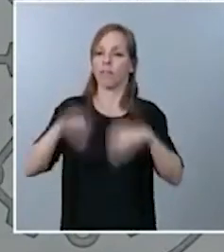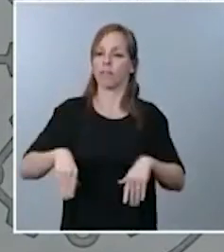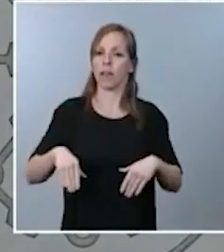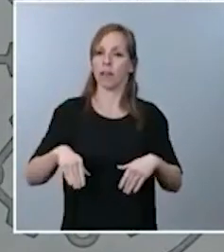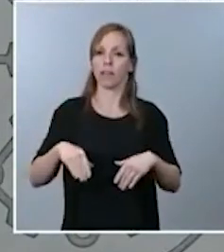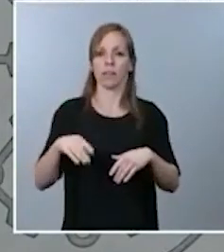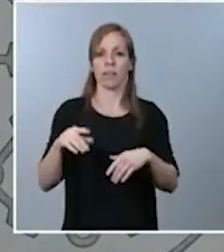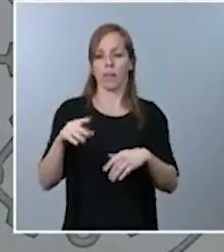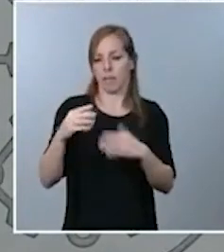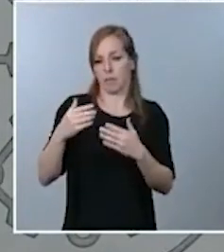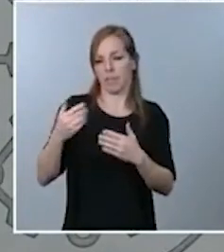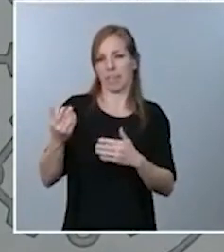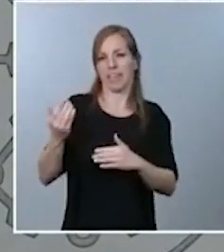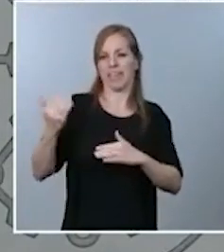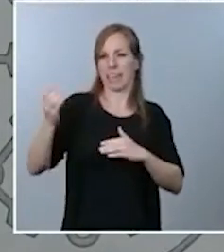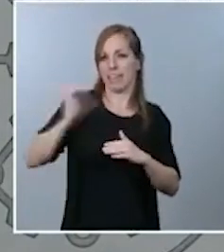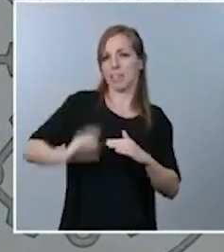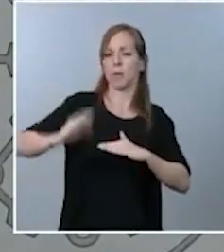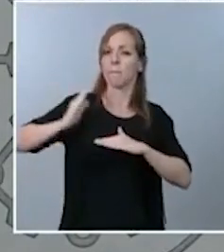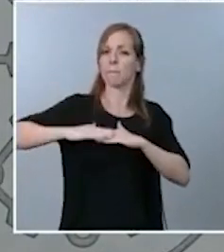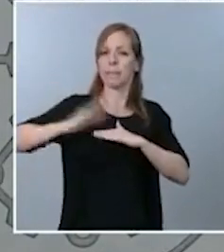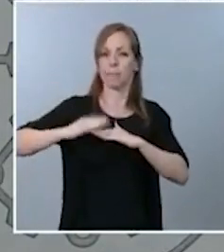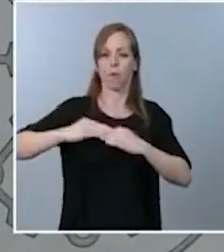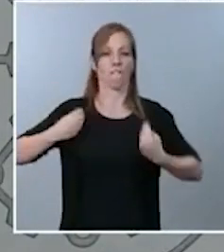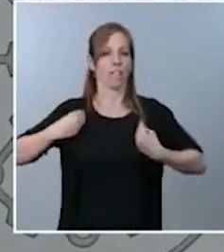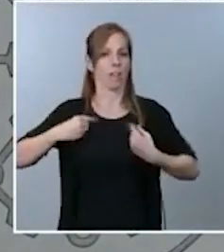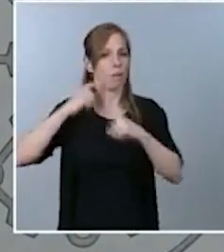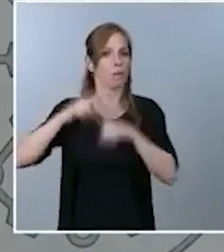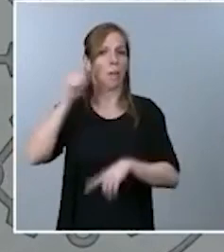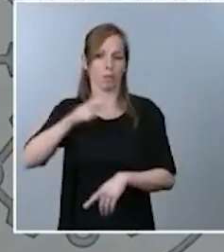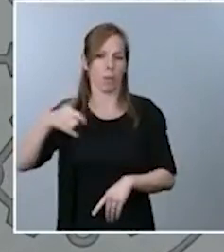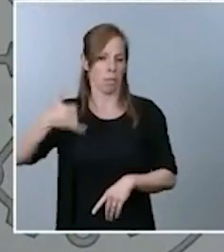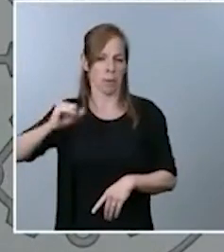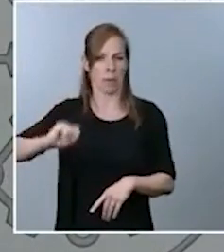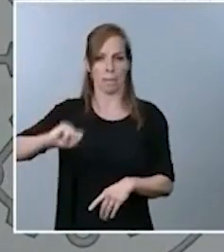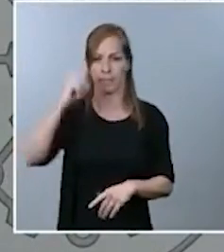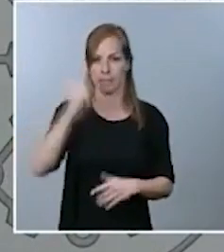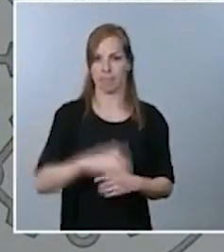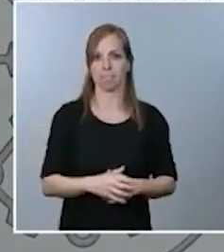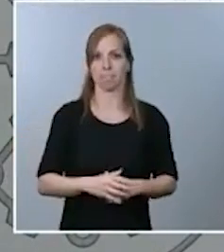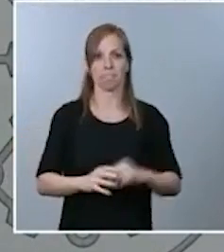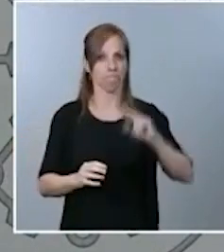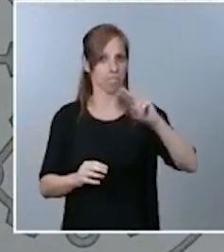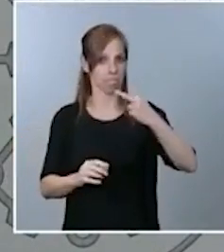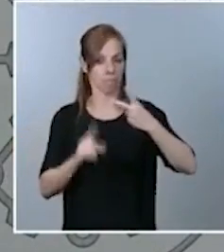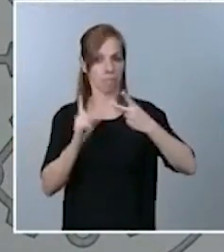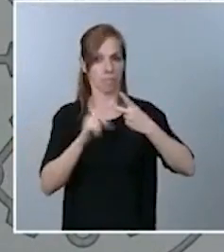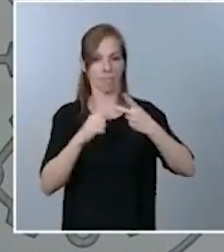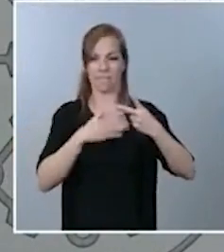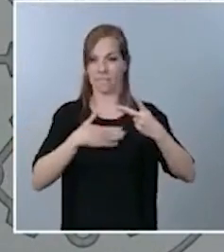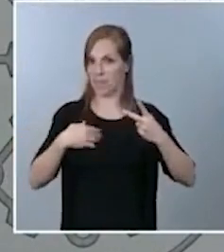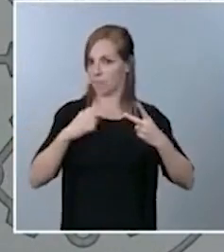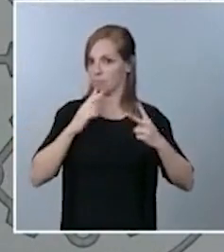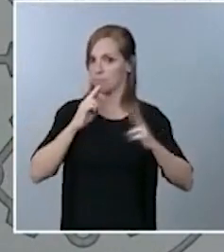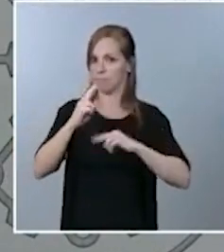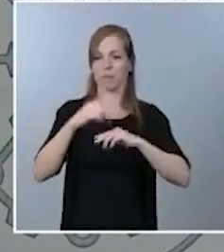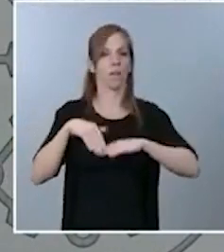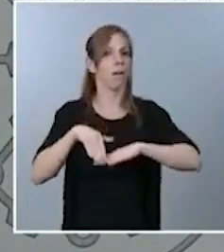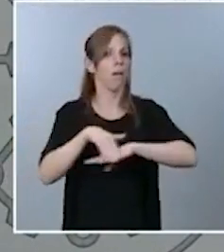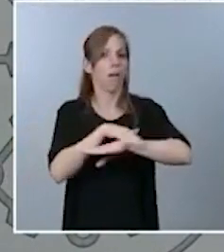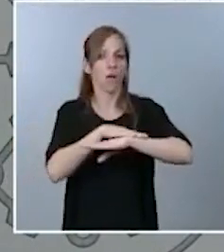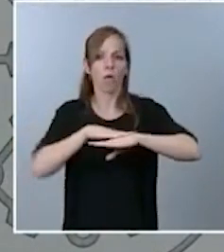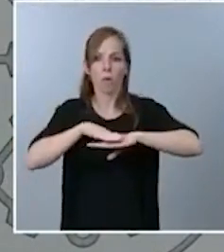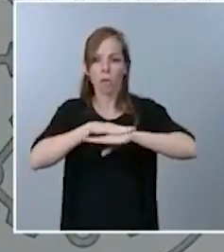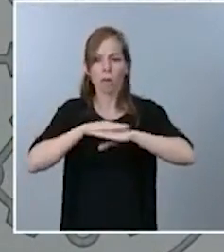aquellos que son más vulnerables. En segundo lugar, decir también que el Gobierno cumple con sus obligaciones constitucionales